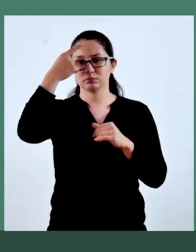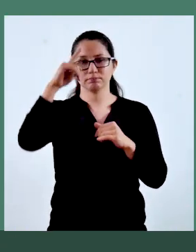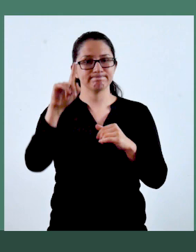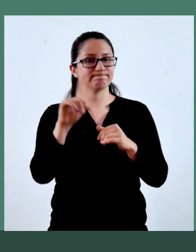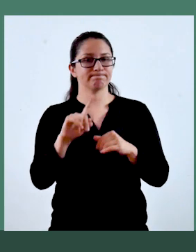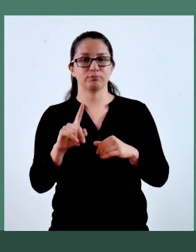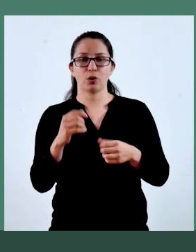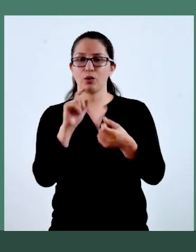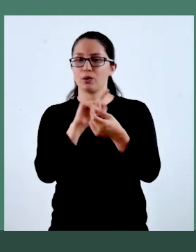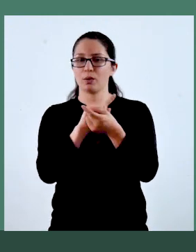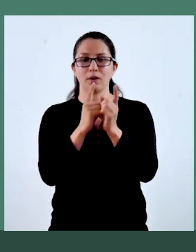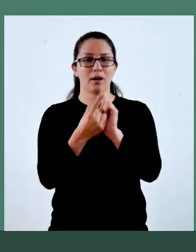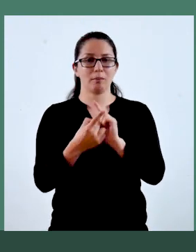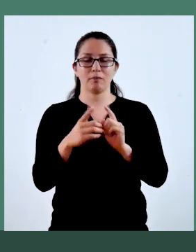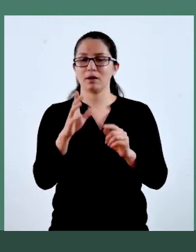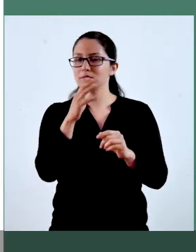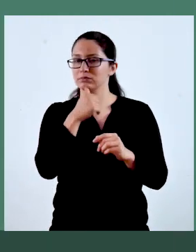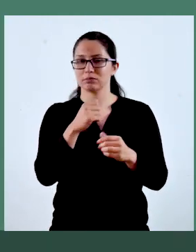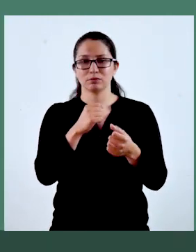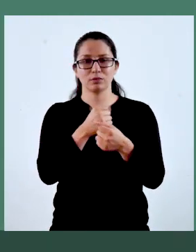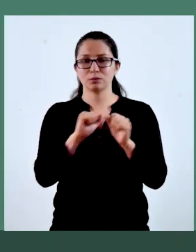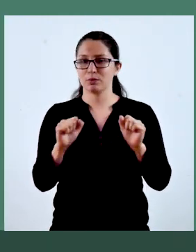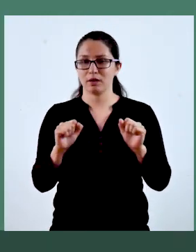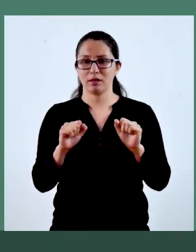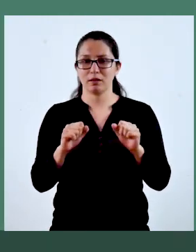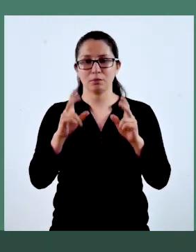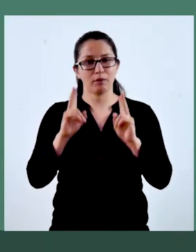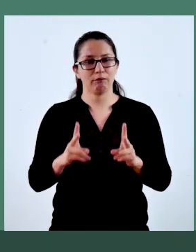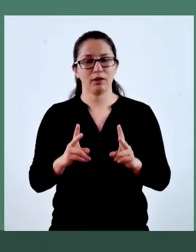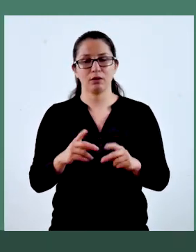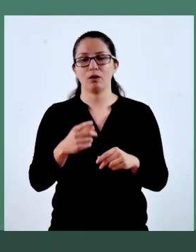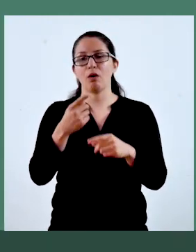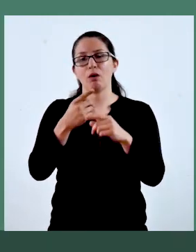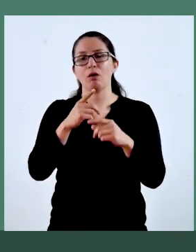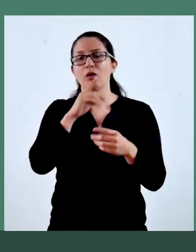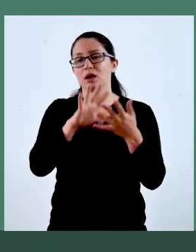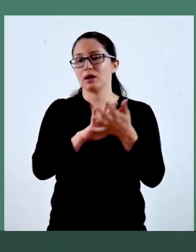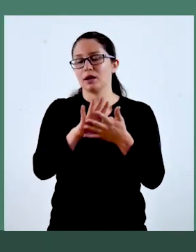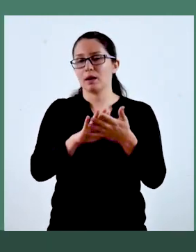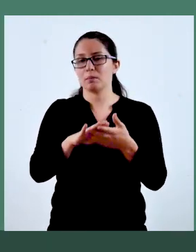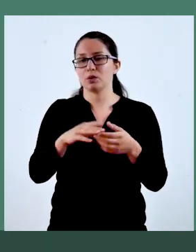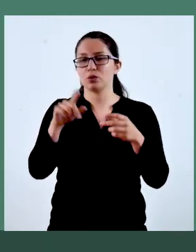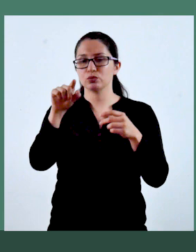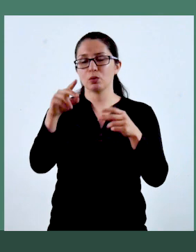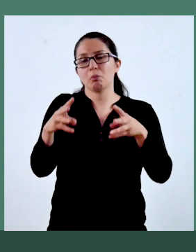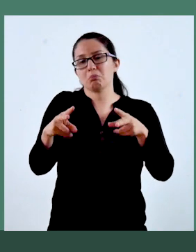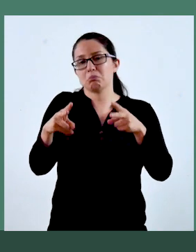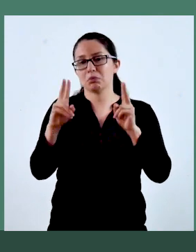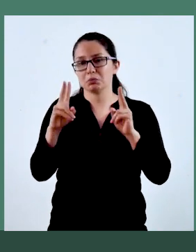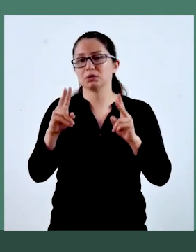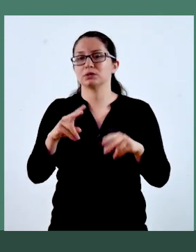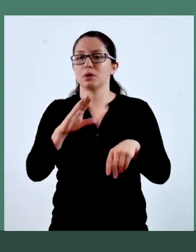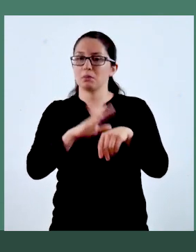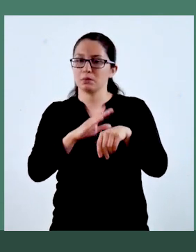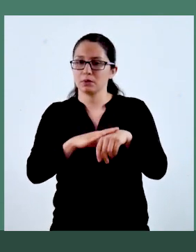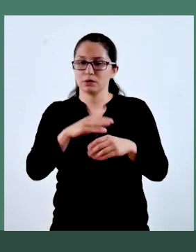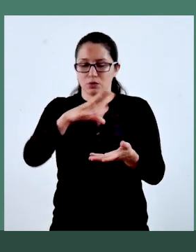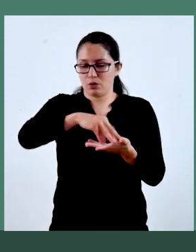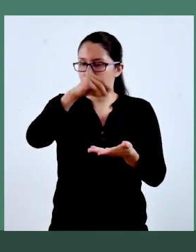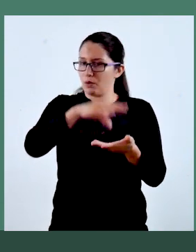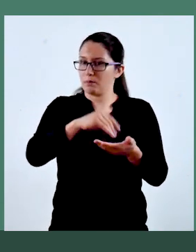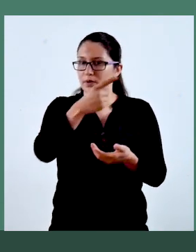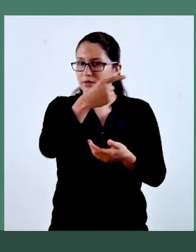eso no significa que puedas modificar su obra. O si conseguiste el permiso para hacer 100 copias de un libro, no puedes hacer 200.